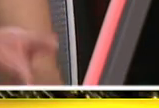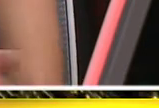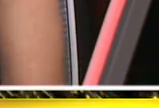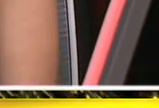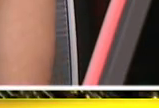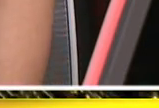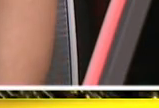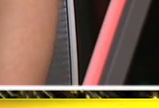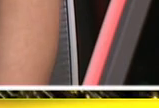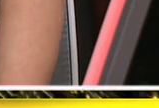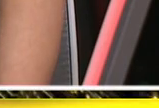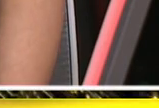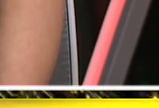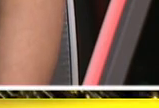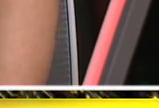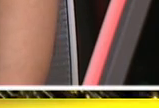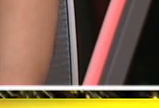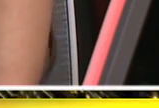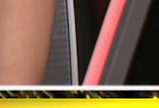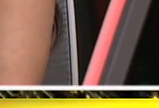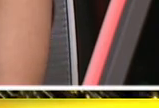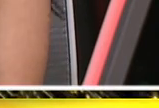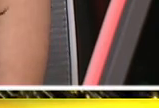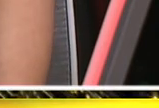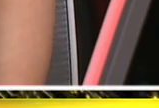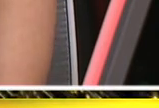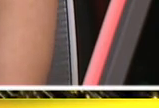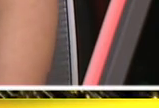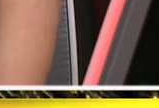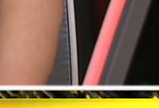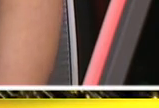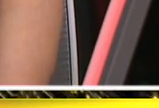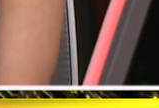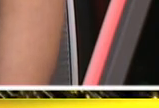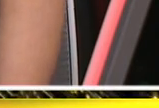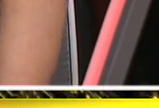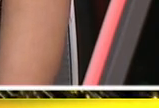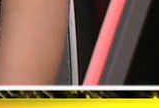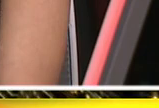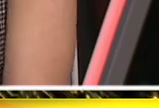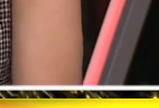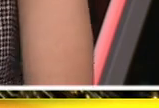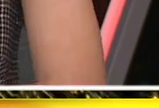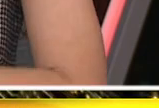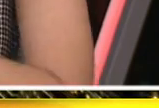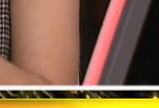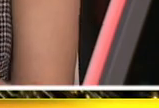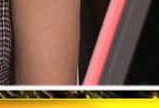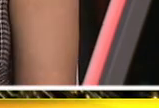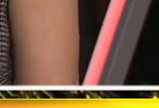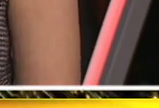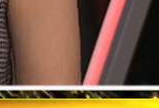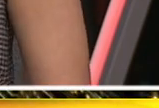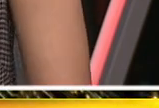28.064, más o menos podemos decir. Sí, exactamente, 28.064, ¿no? De todos modos, muy